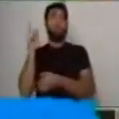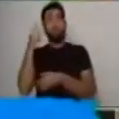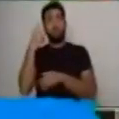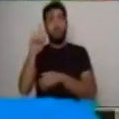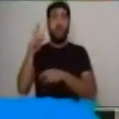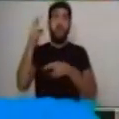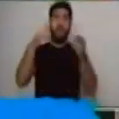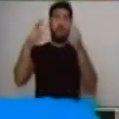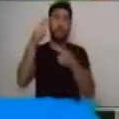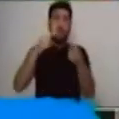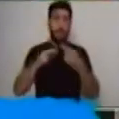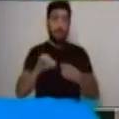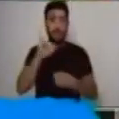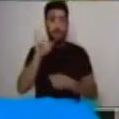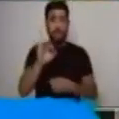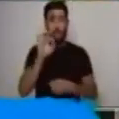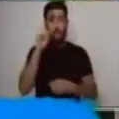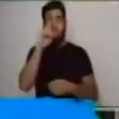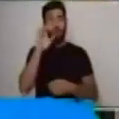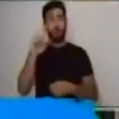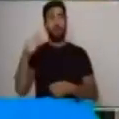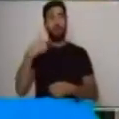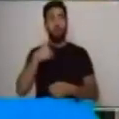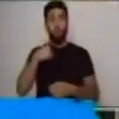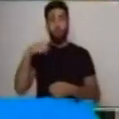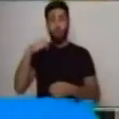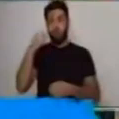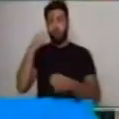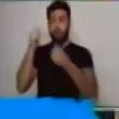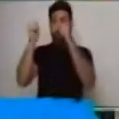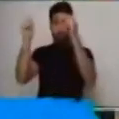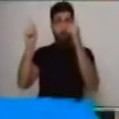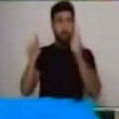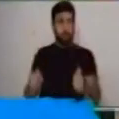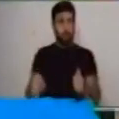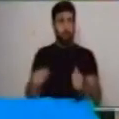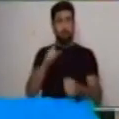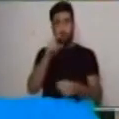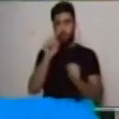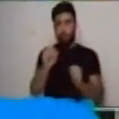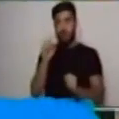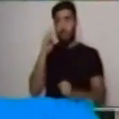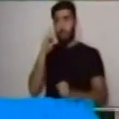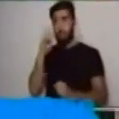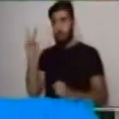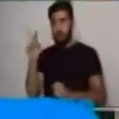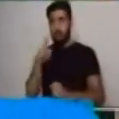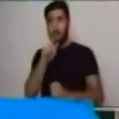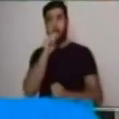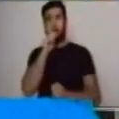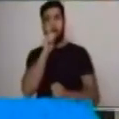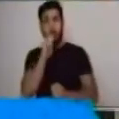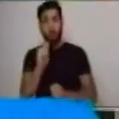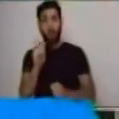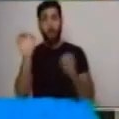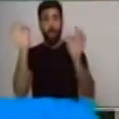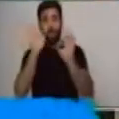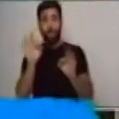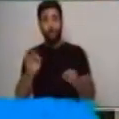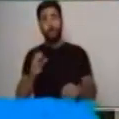la última parte. Voy a utilizar un momento esta parte para que tú puedas tener una mejor visibilidad